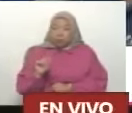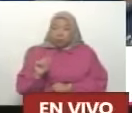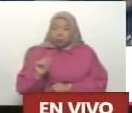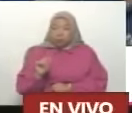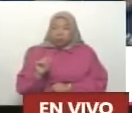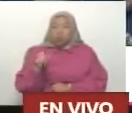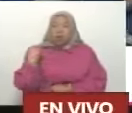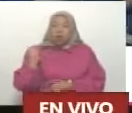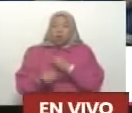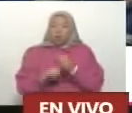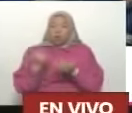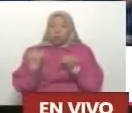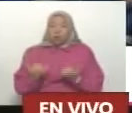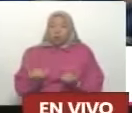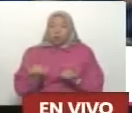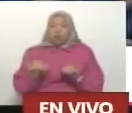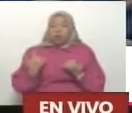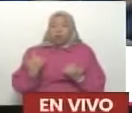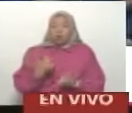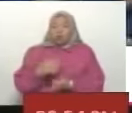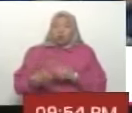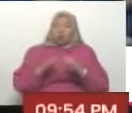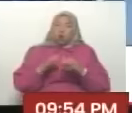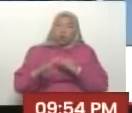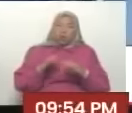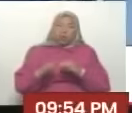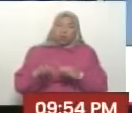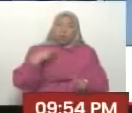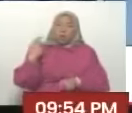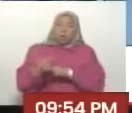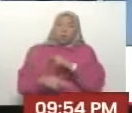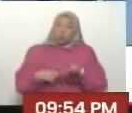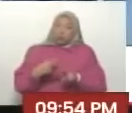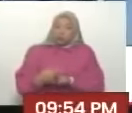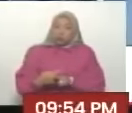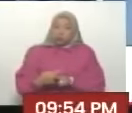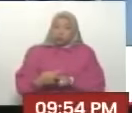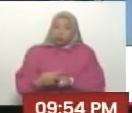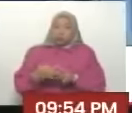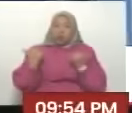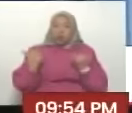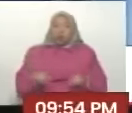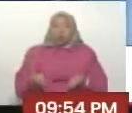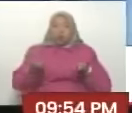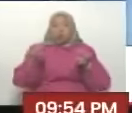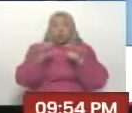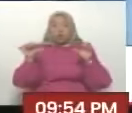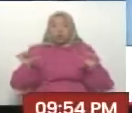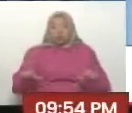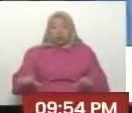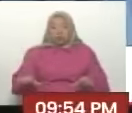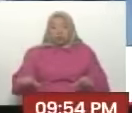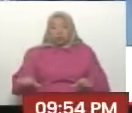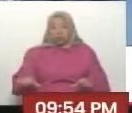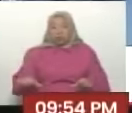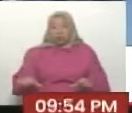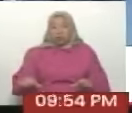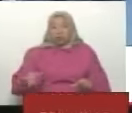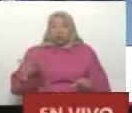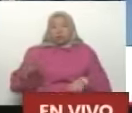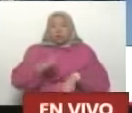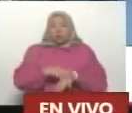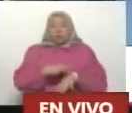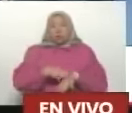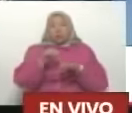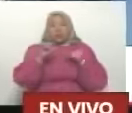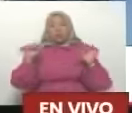qué es lo que hay que hacer en este momento comunicacional de la humanidad. Y yo he llamado a construir un nuevo sistema. Y lo he llamado el